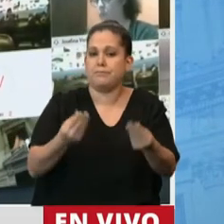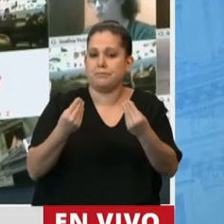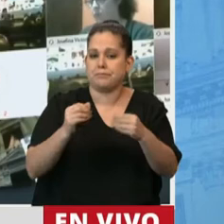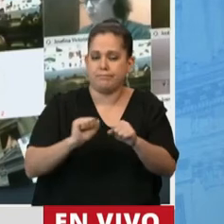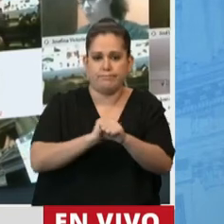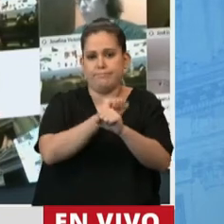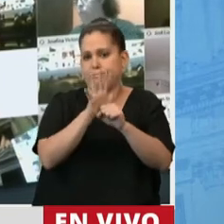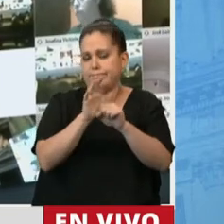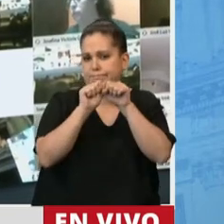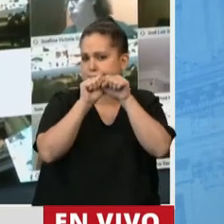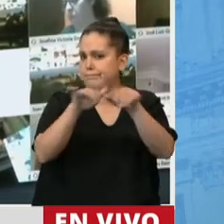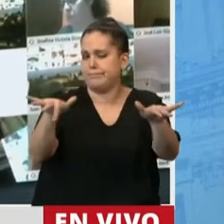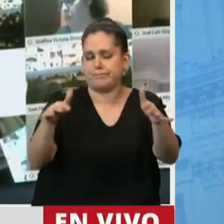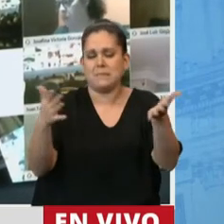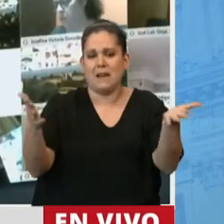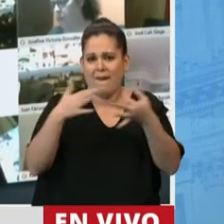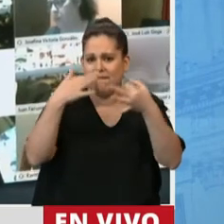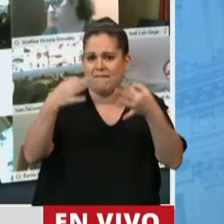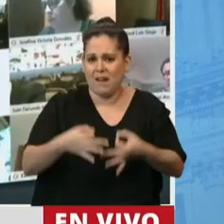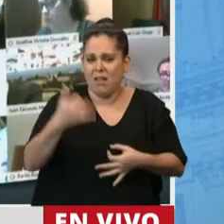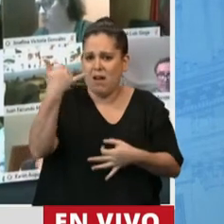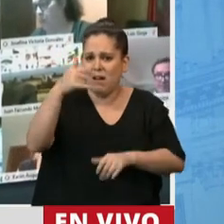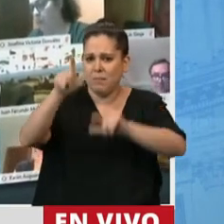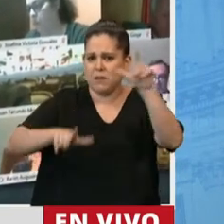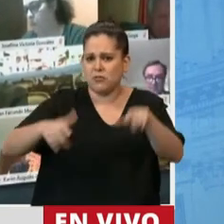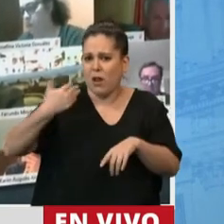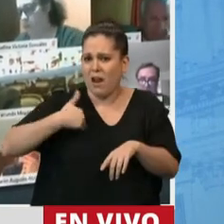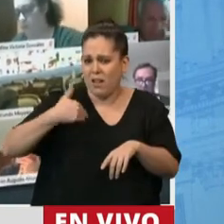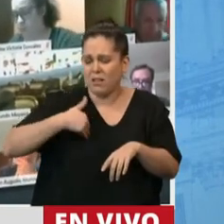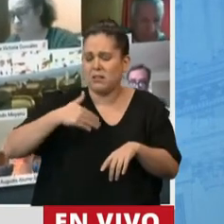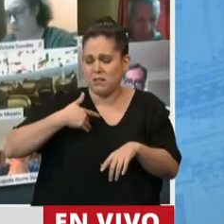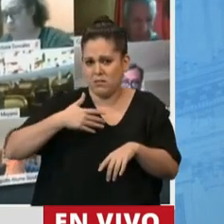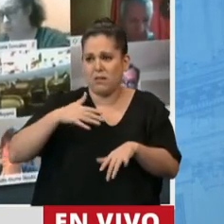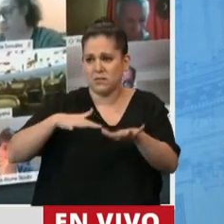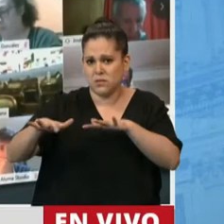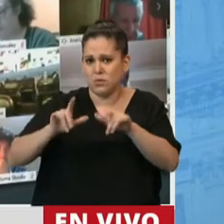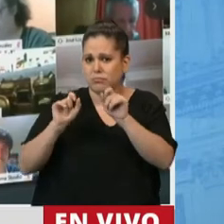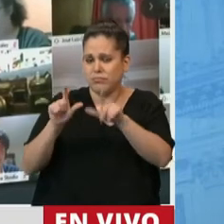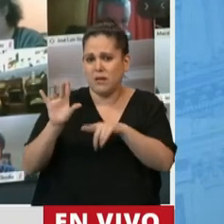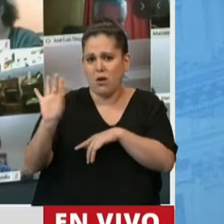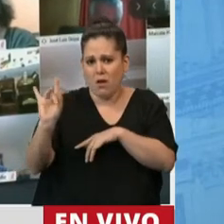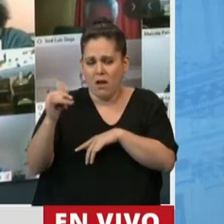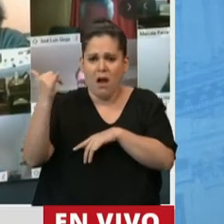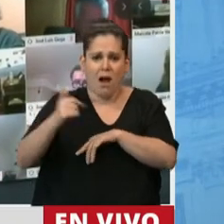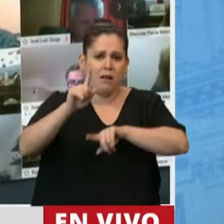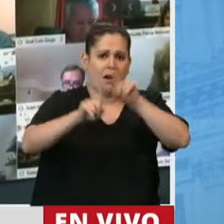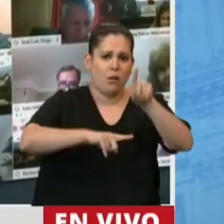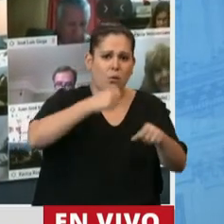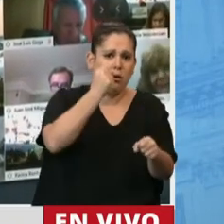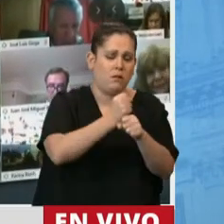hay muchos argentinos y argentinas que realmente están pasando por una situación muy compleja. Están quienes perdieron su trabajo,